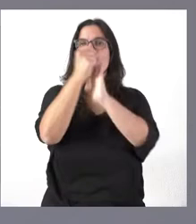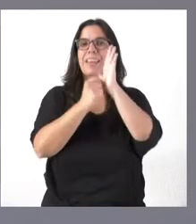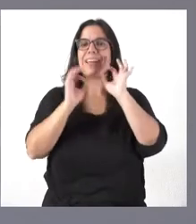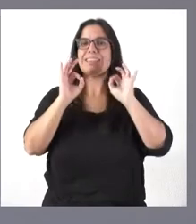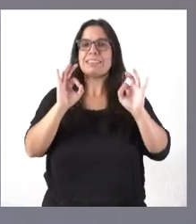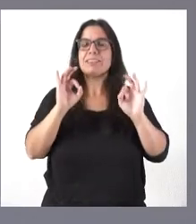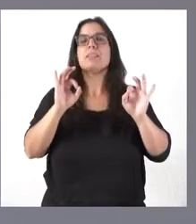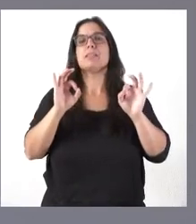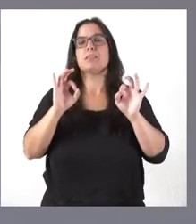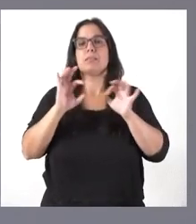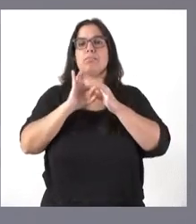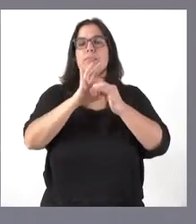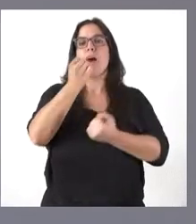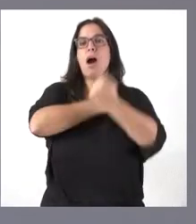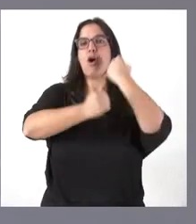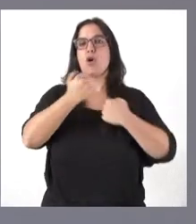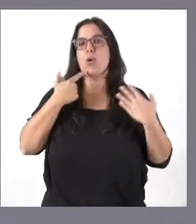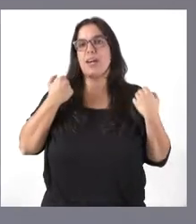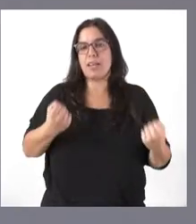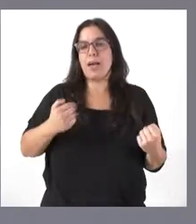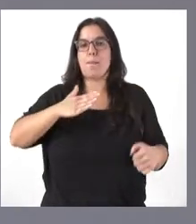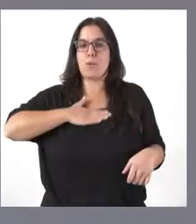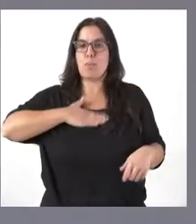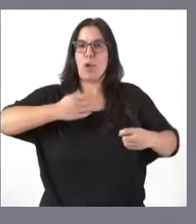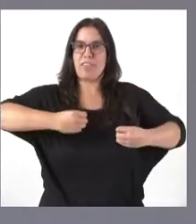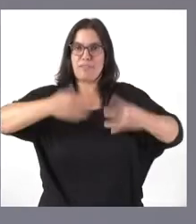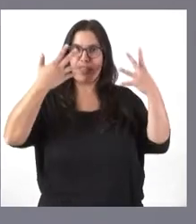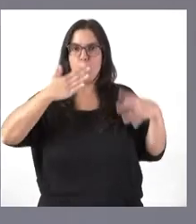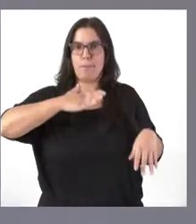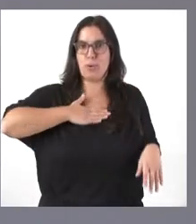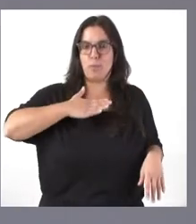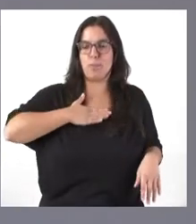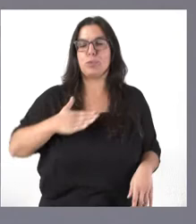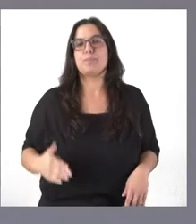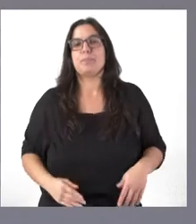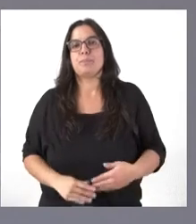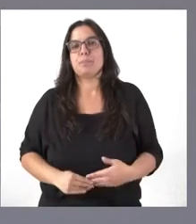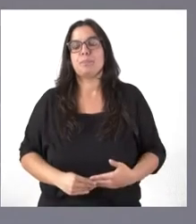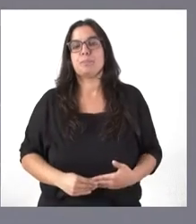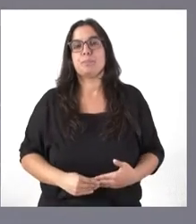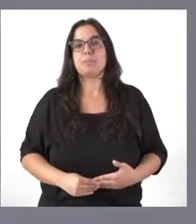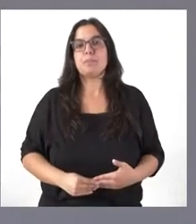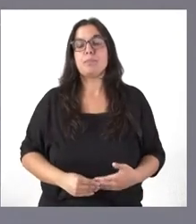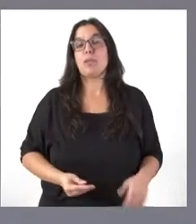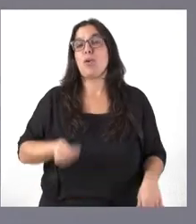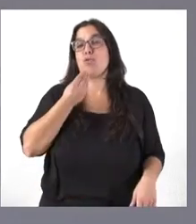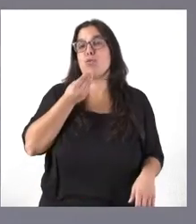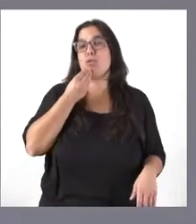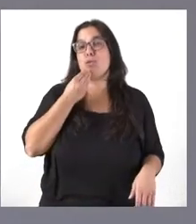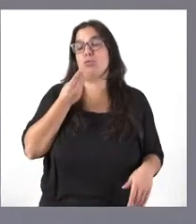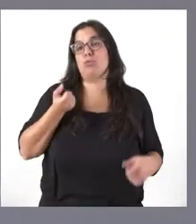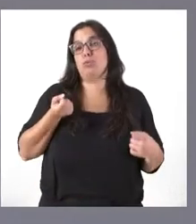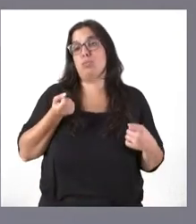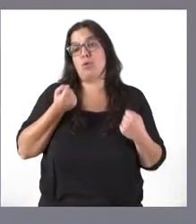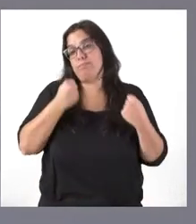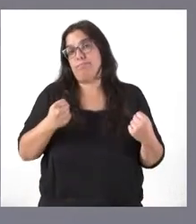en relación con el ahorro energético de la propia Administración Autonómica. El consumo energético se ha disparado en